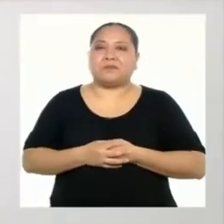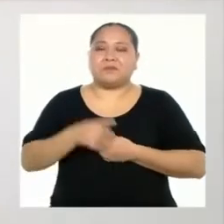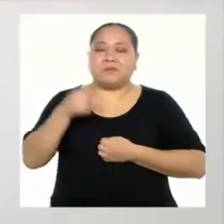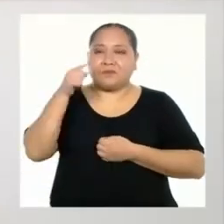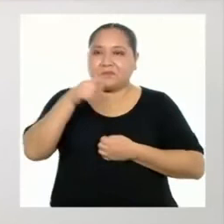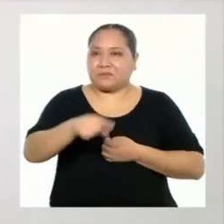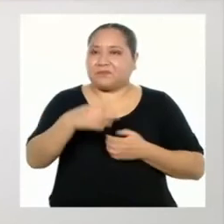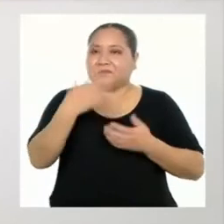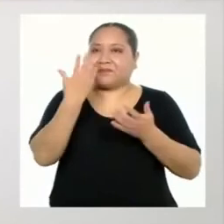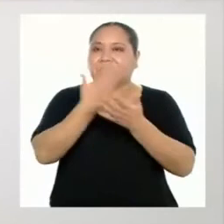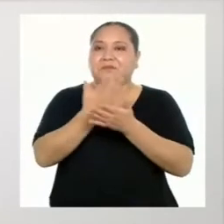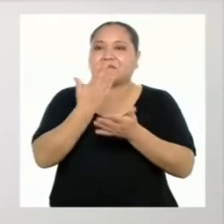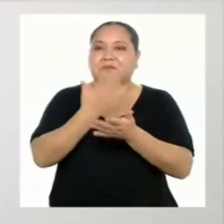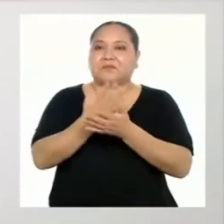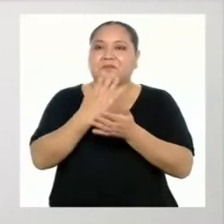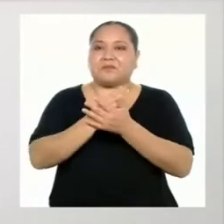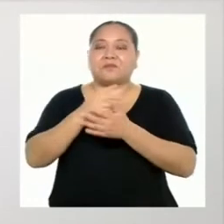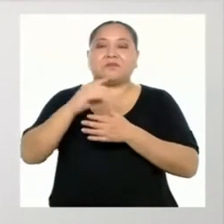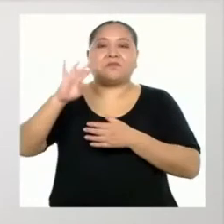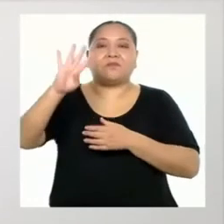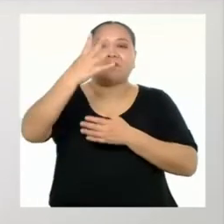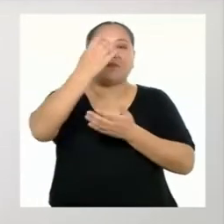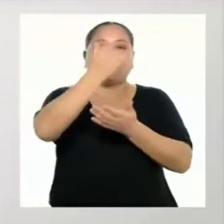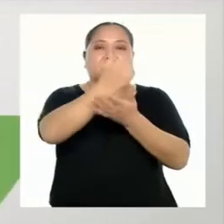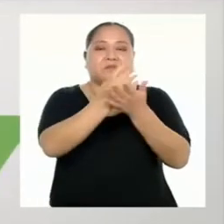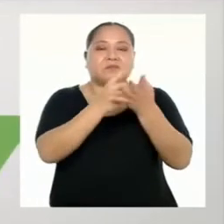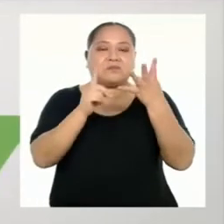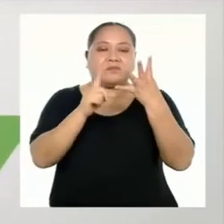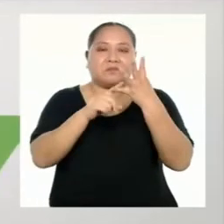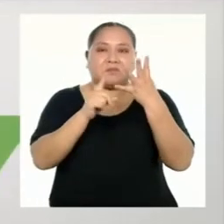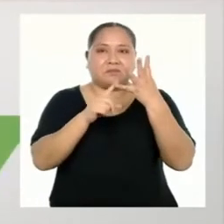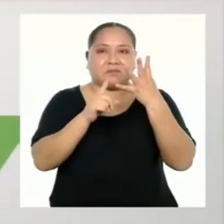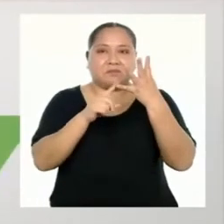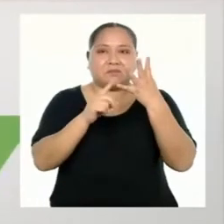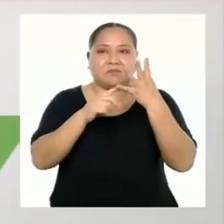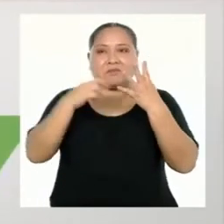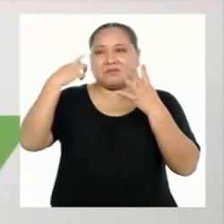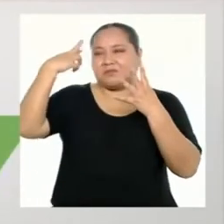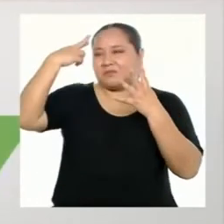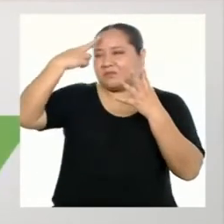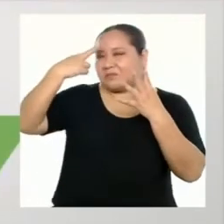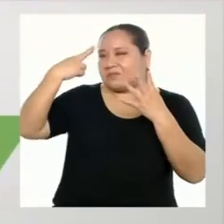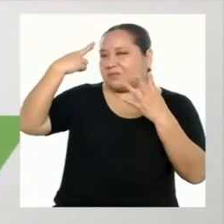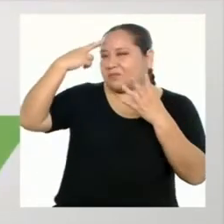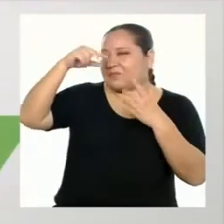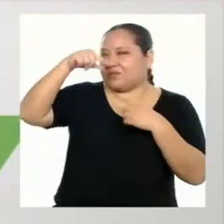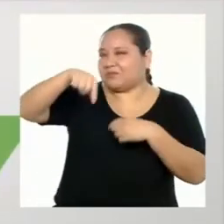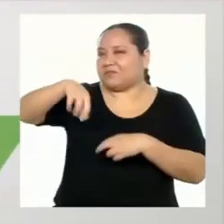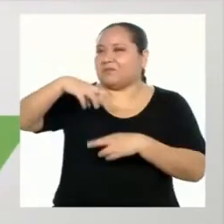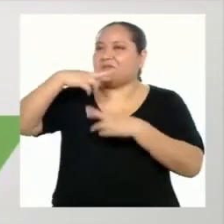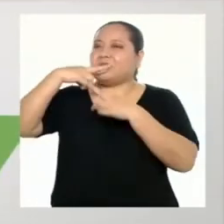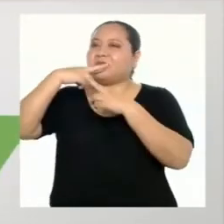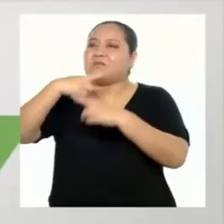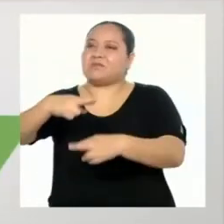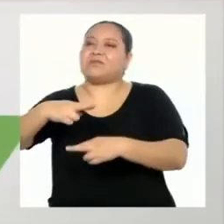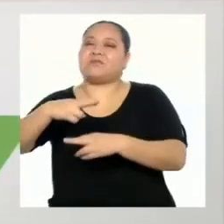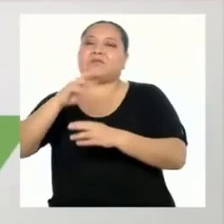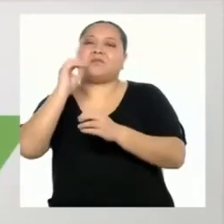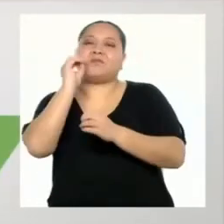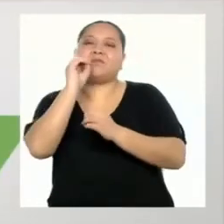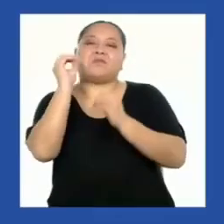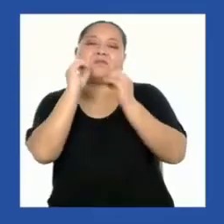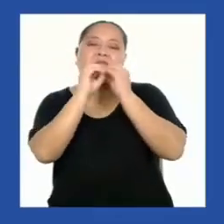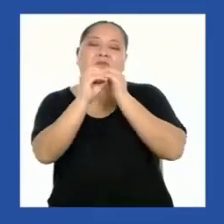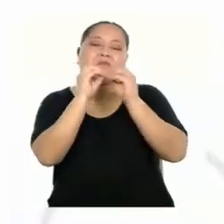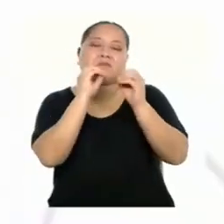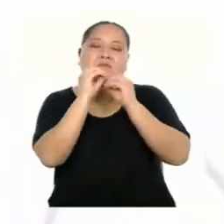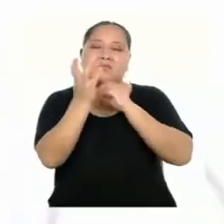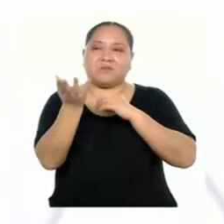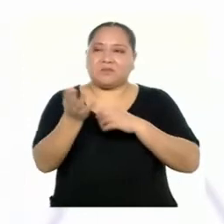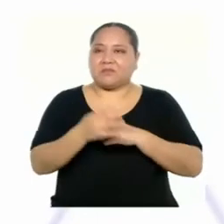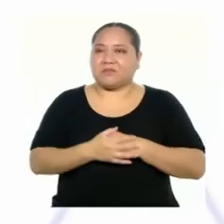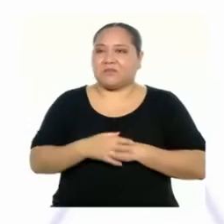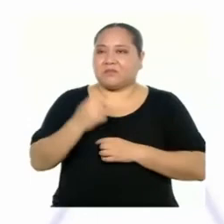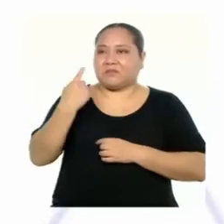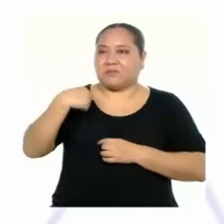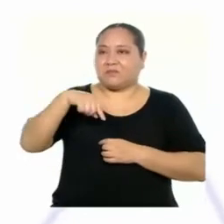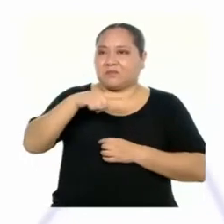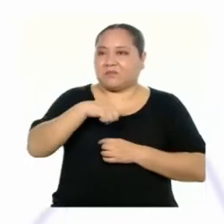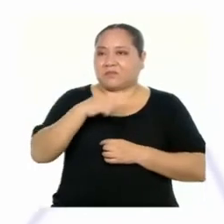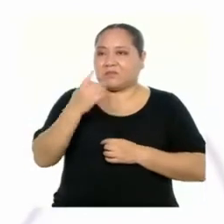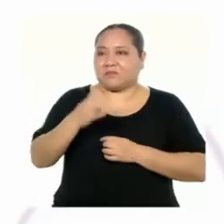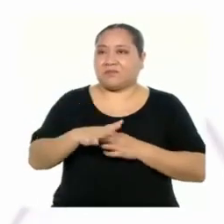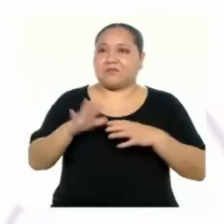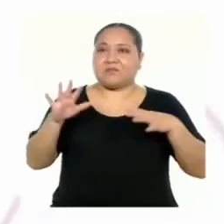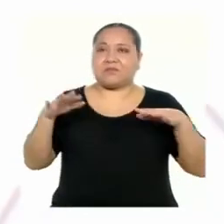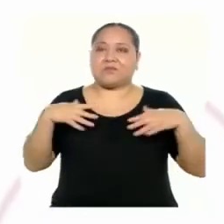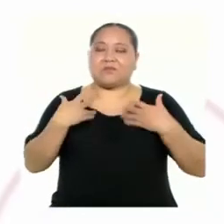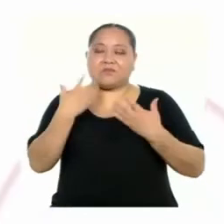Eso lo verificamos con la cuarta fase, que es reflexionar sobre el resultado o solución. En nuestro